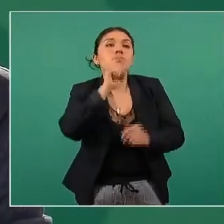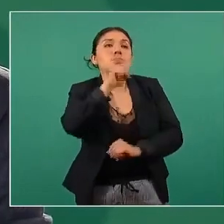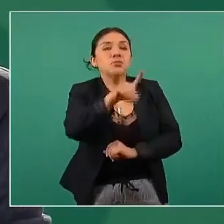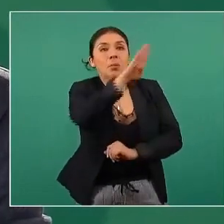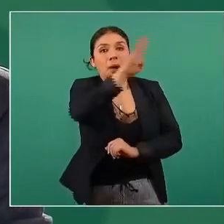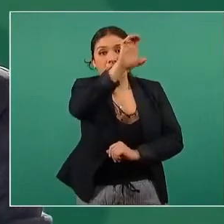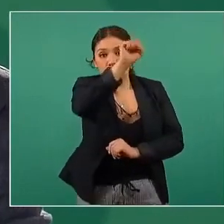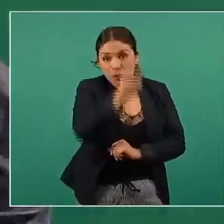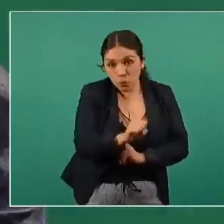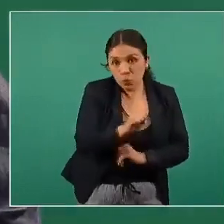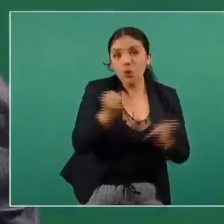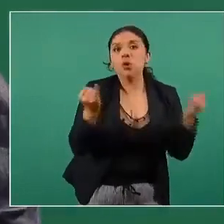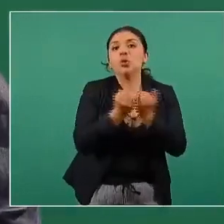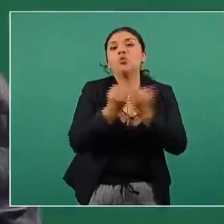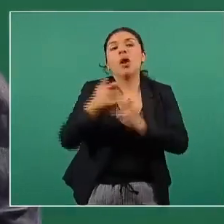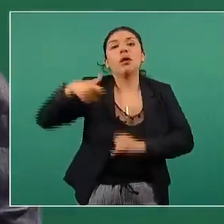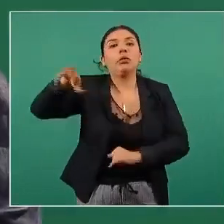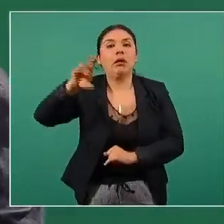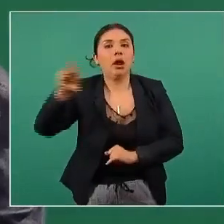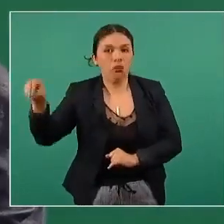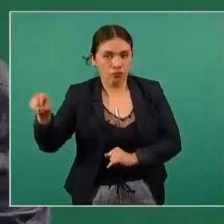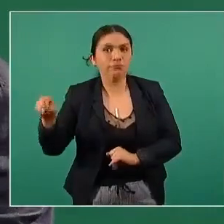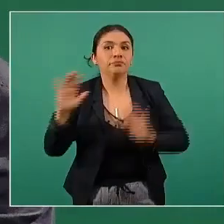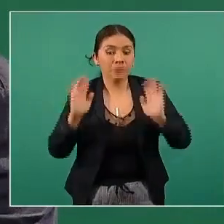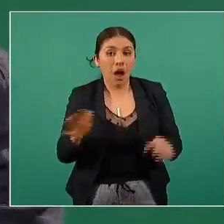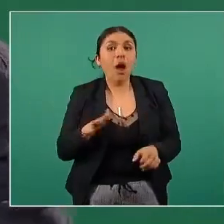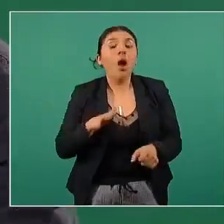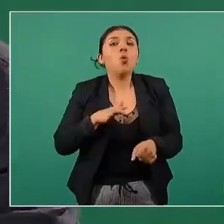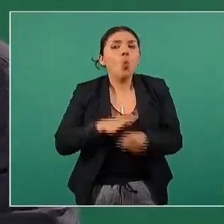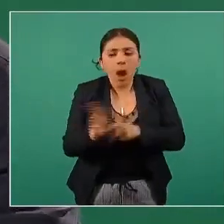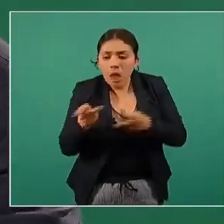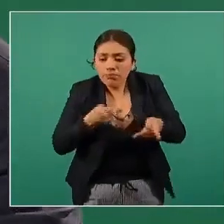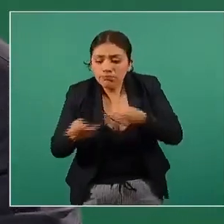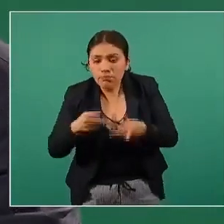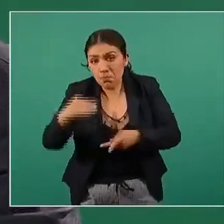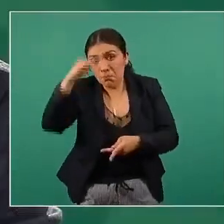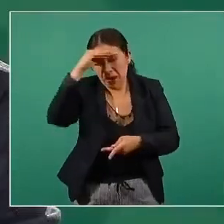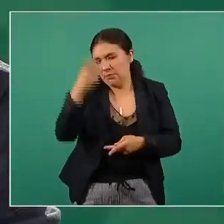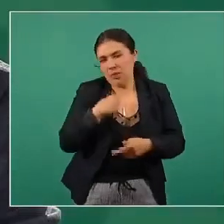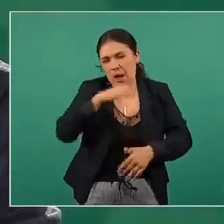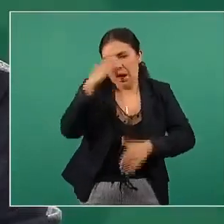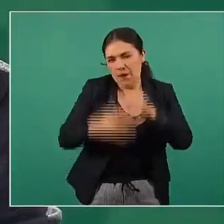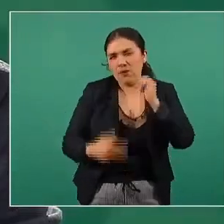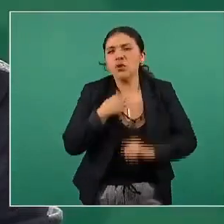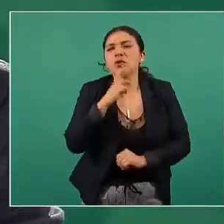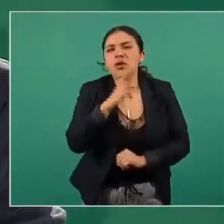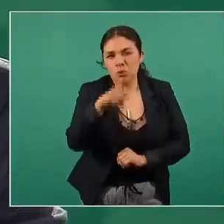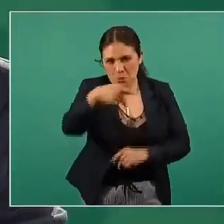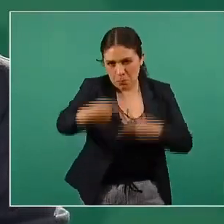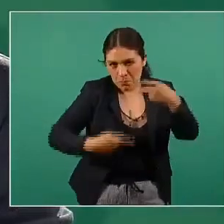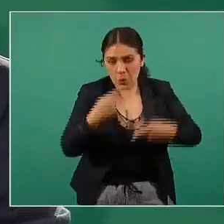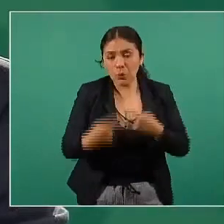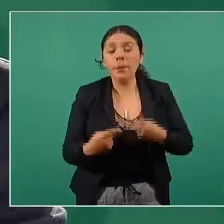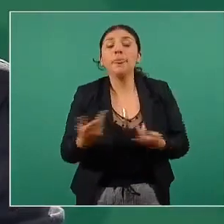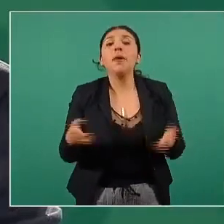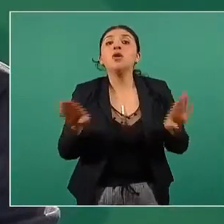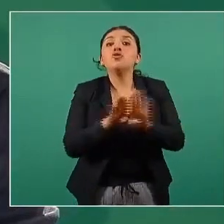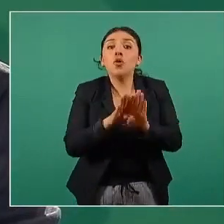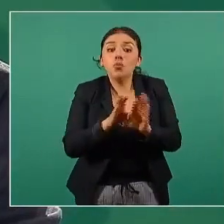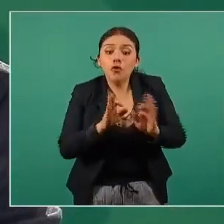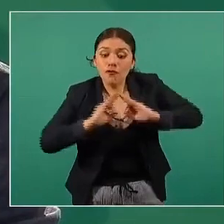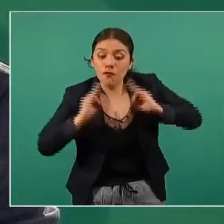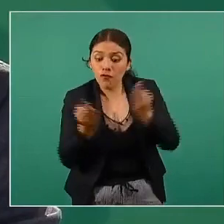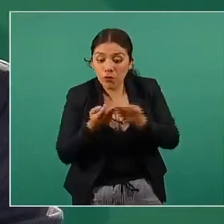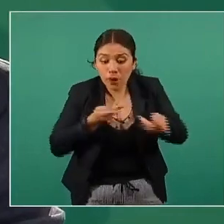Sur como en Quintana Roo y el modelo operativo con esto termino de responder esta pregunta el modelo operativo